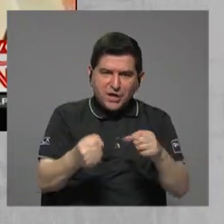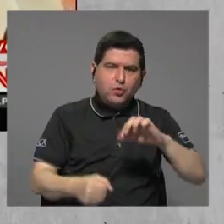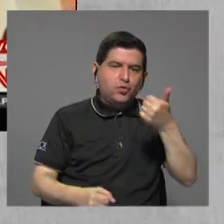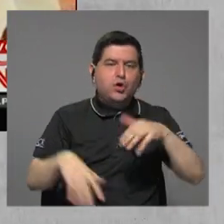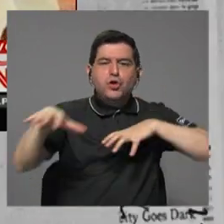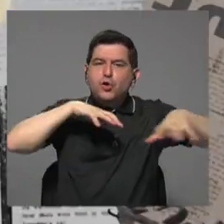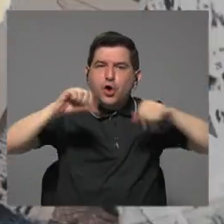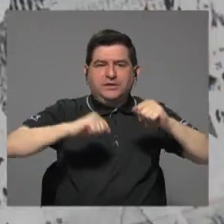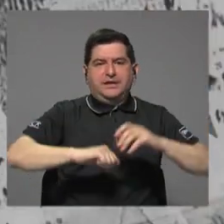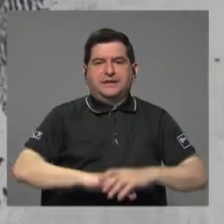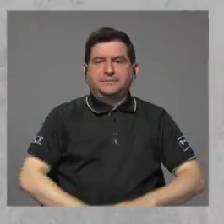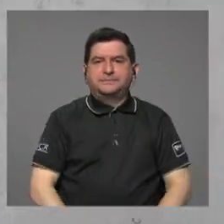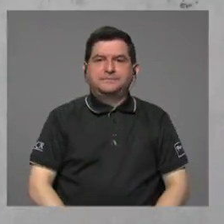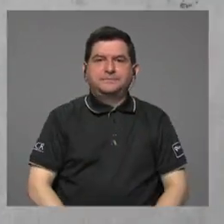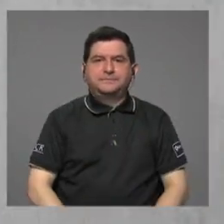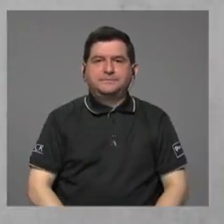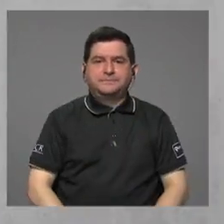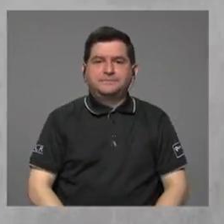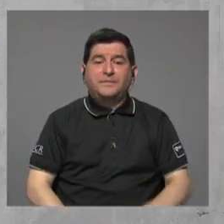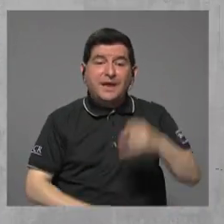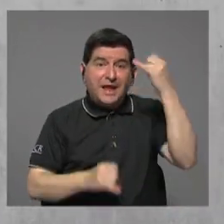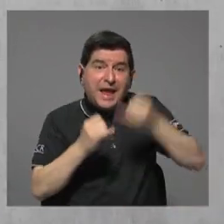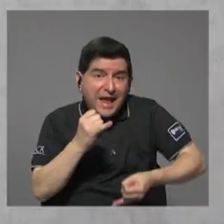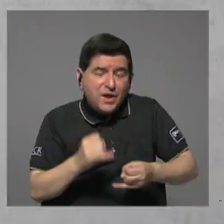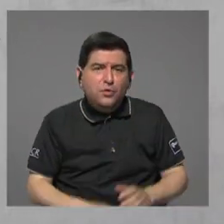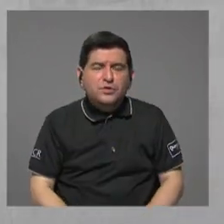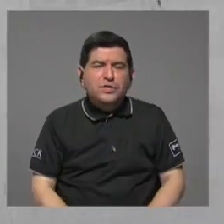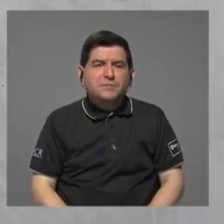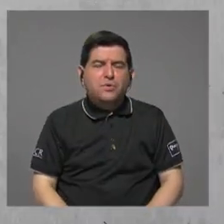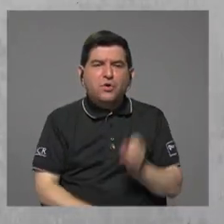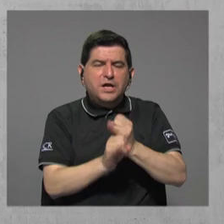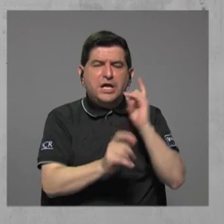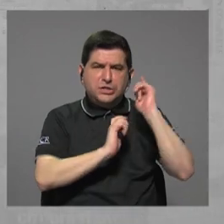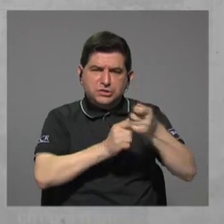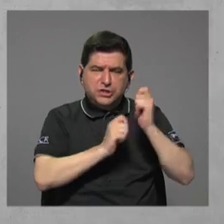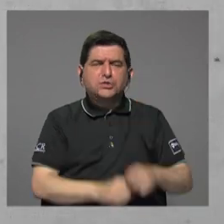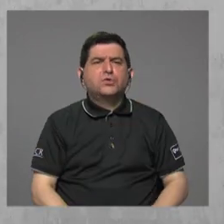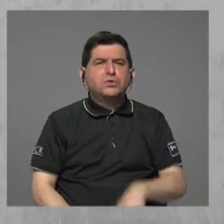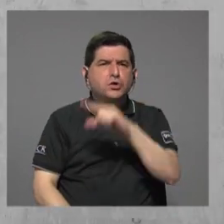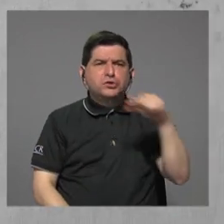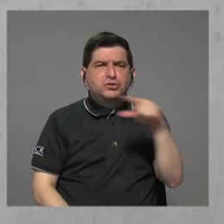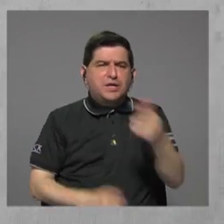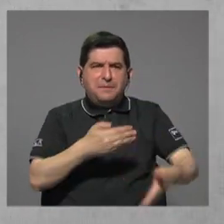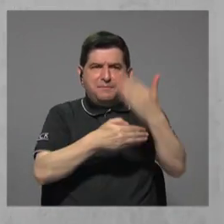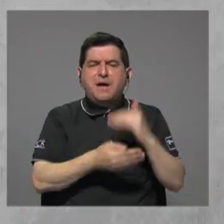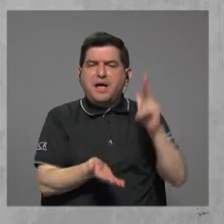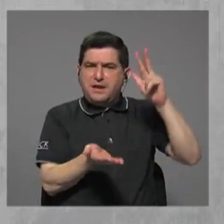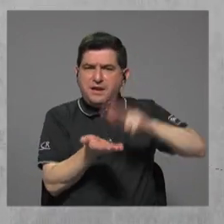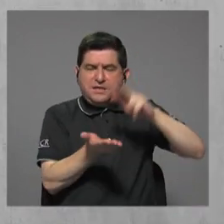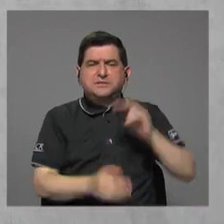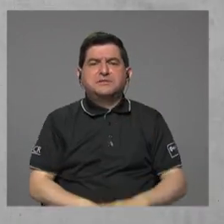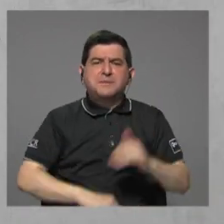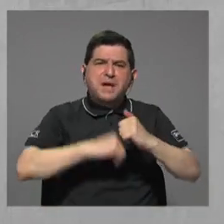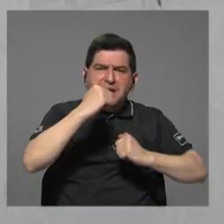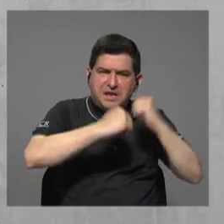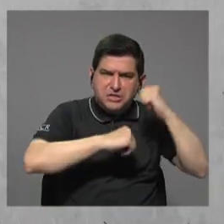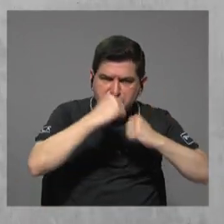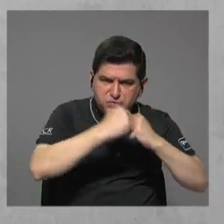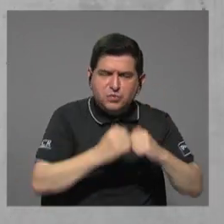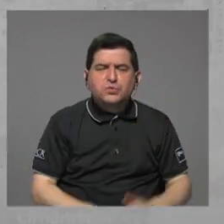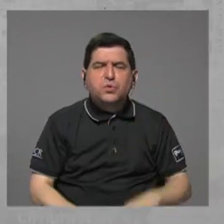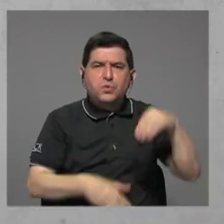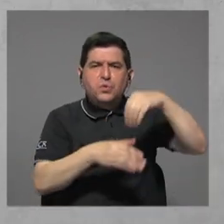otras actividades. El último fue el de Incopesca, que aprobamos hace un par de semanas, para infraestructura e